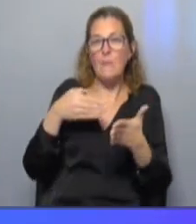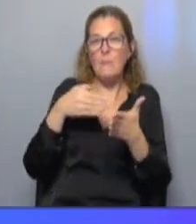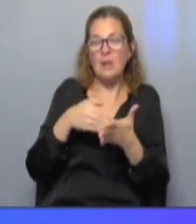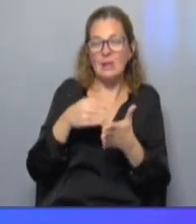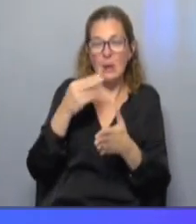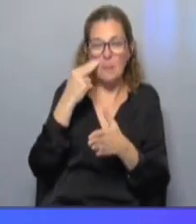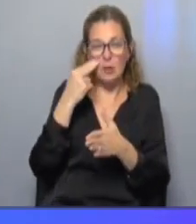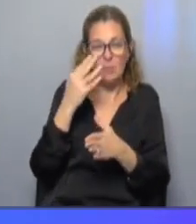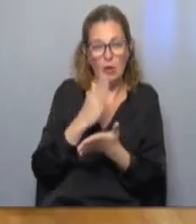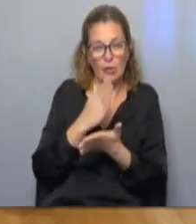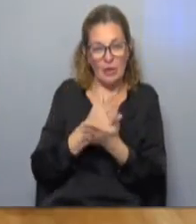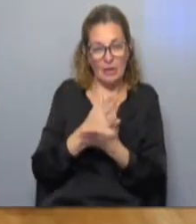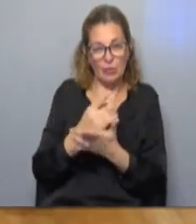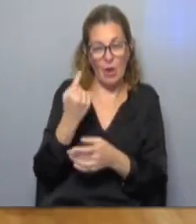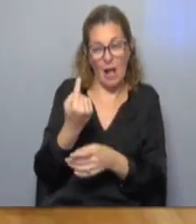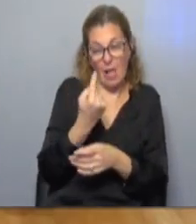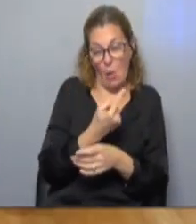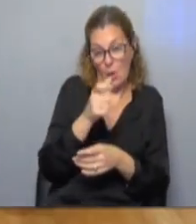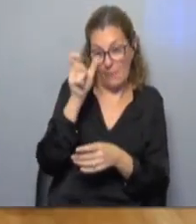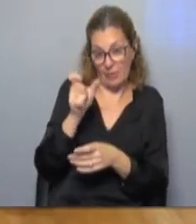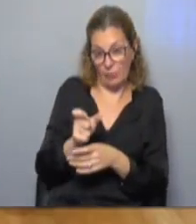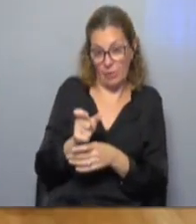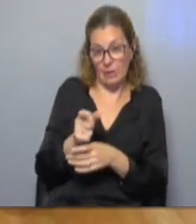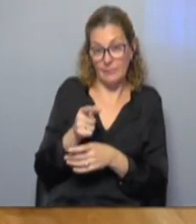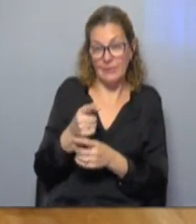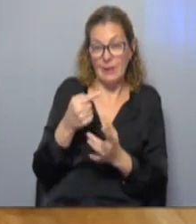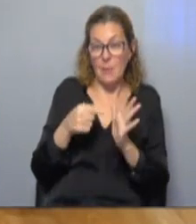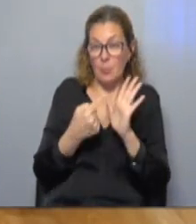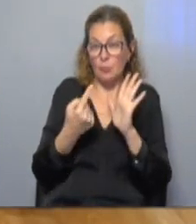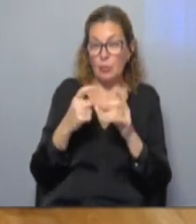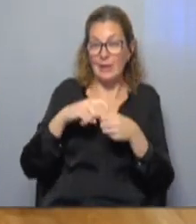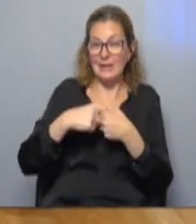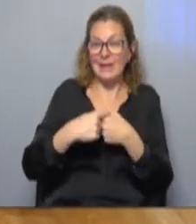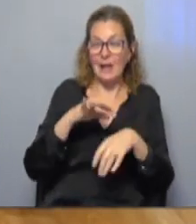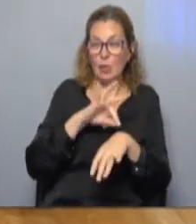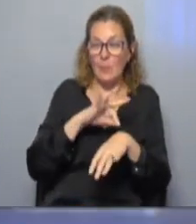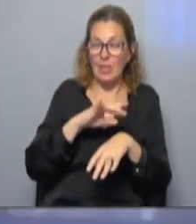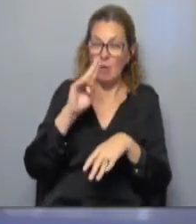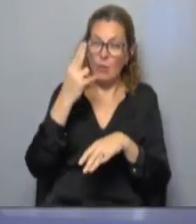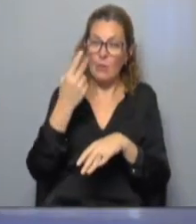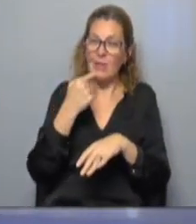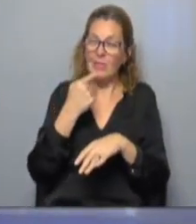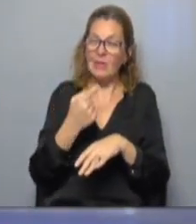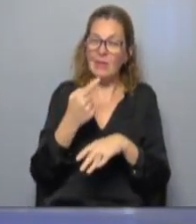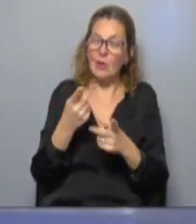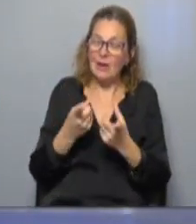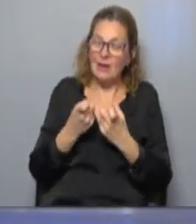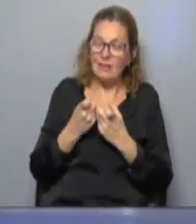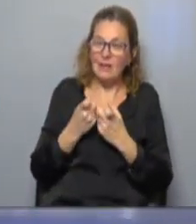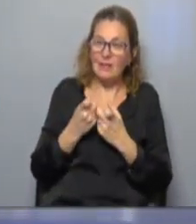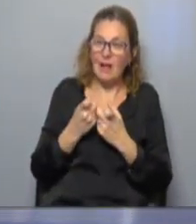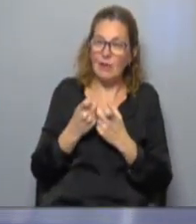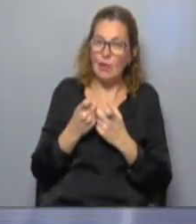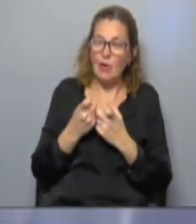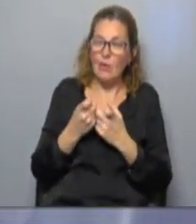ejercicio de los derechos de los usuarios. En este punto, el Sindicato Médico del Uruguay considera necesaria la